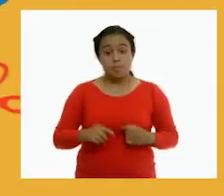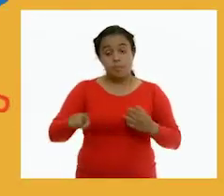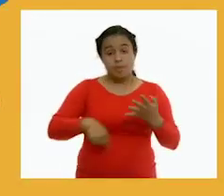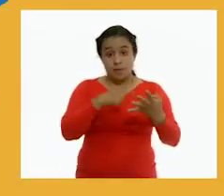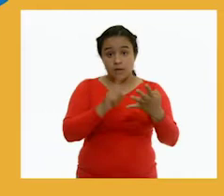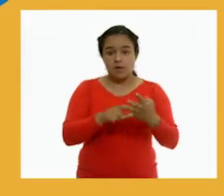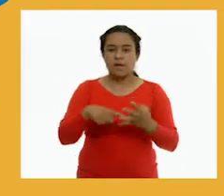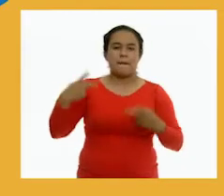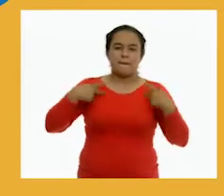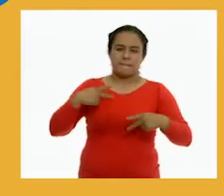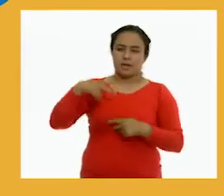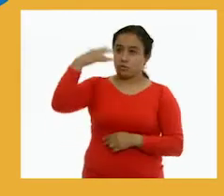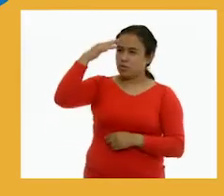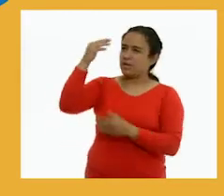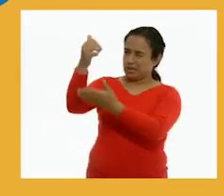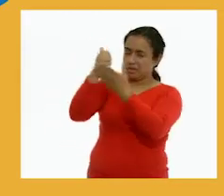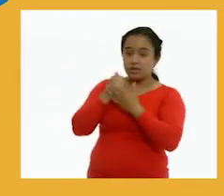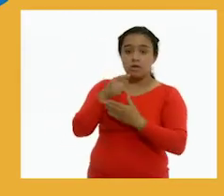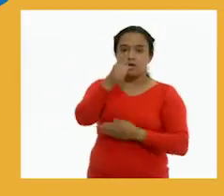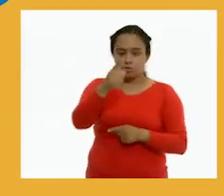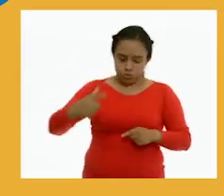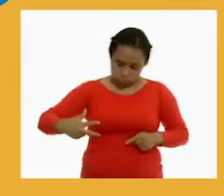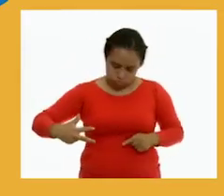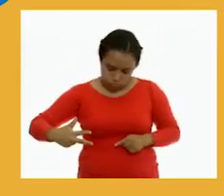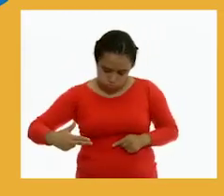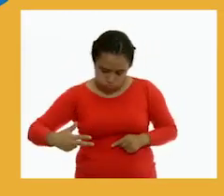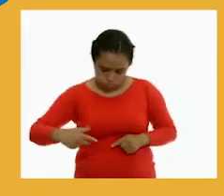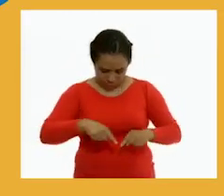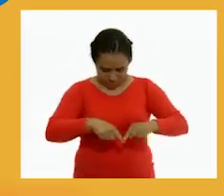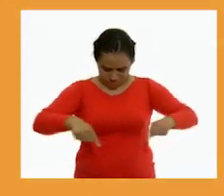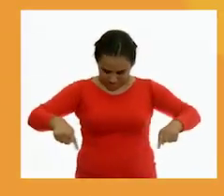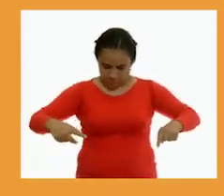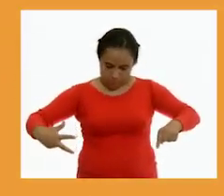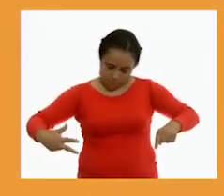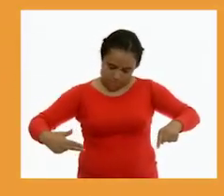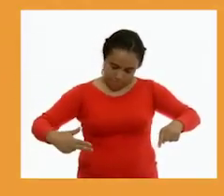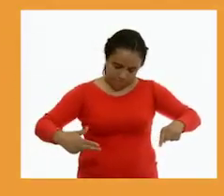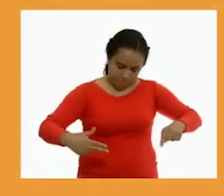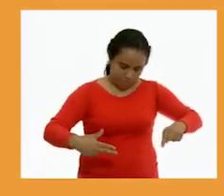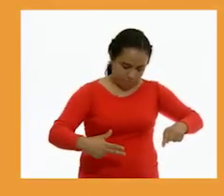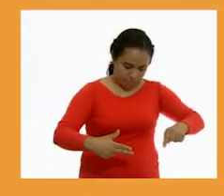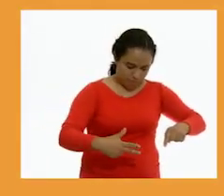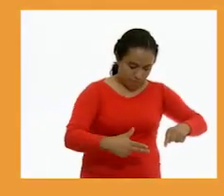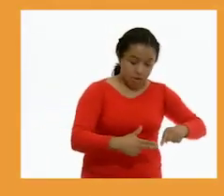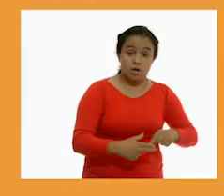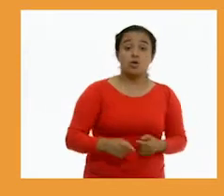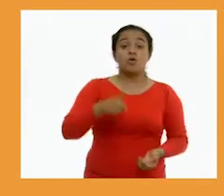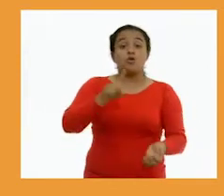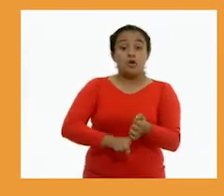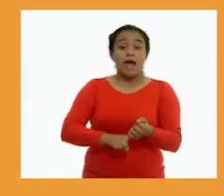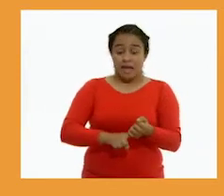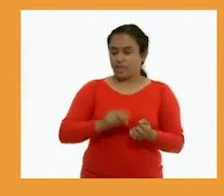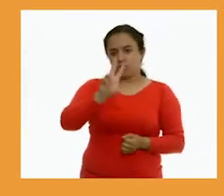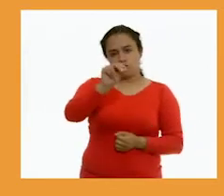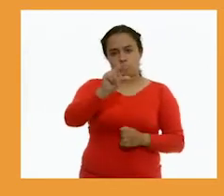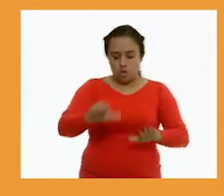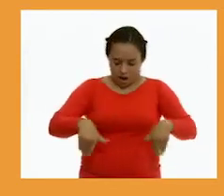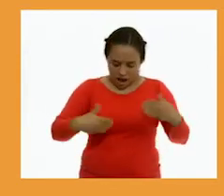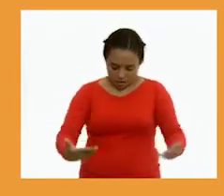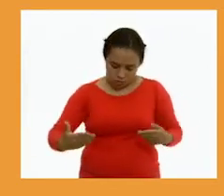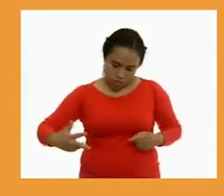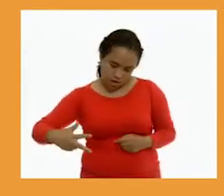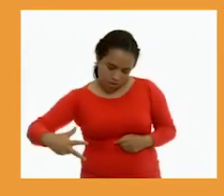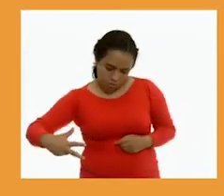Con ayuda de un adulto, corta sobre la línea horizontal que marcaste. Asegúrate de cortar por fuera de la playera.